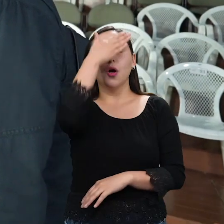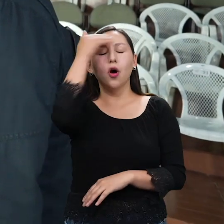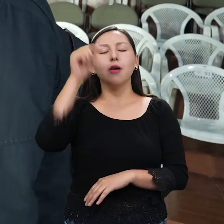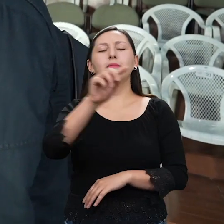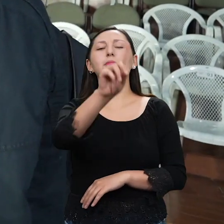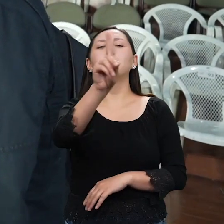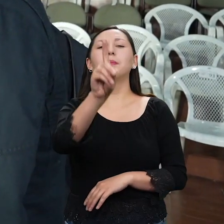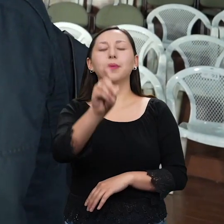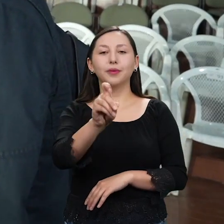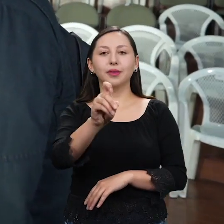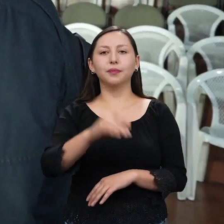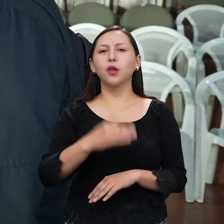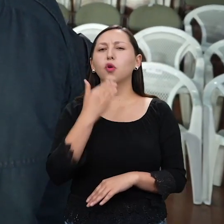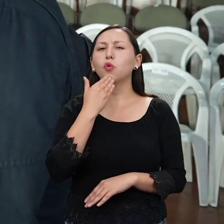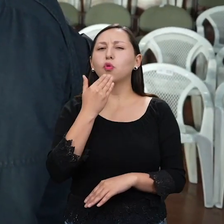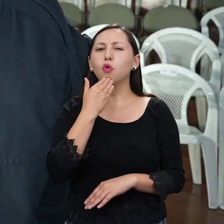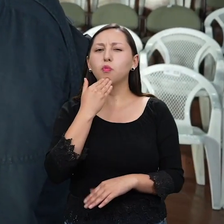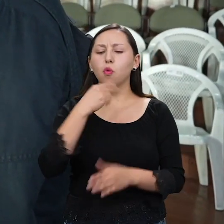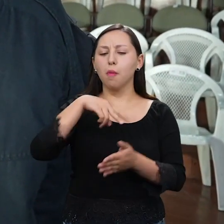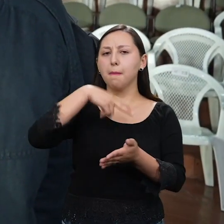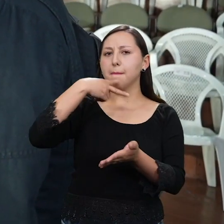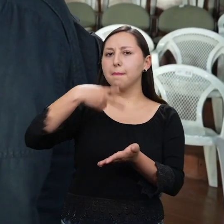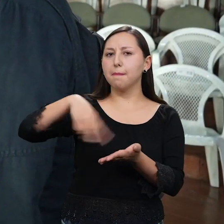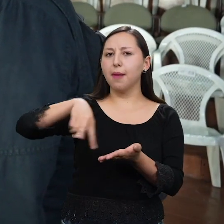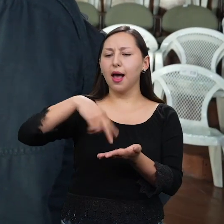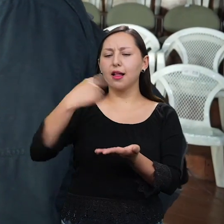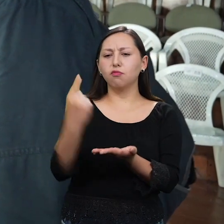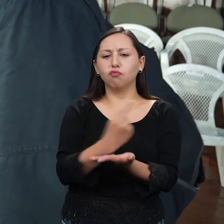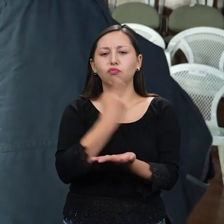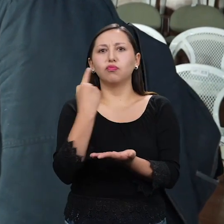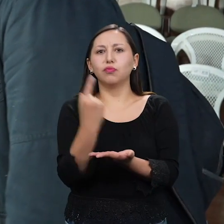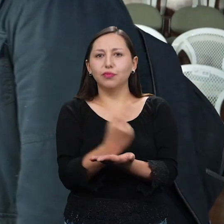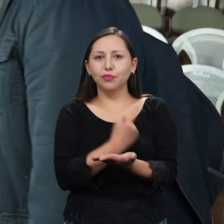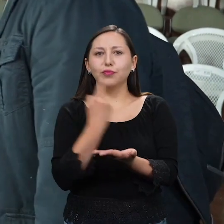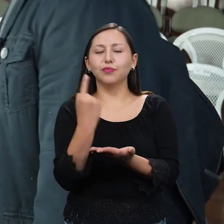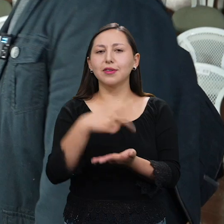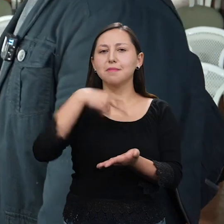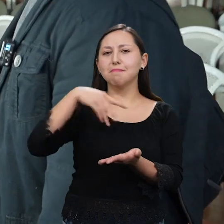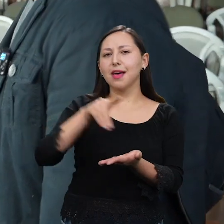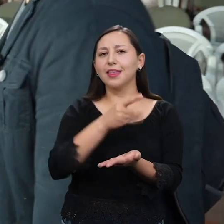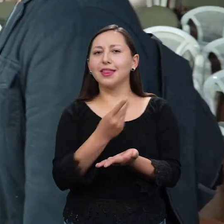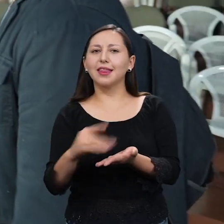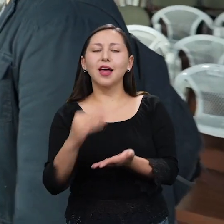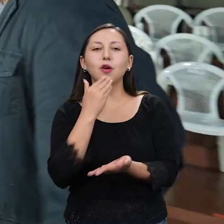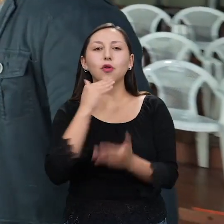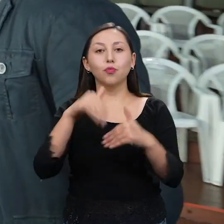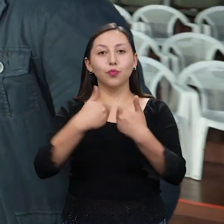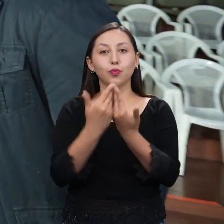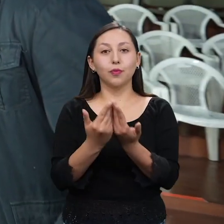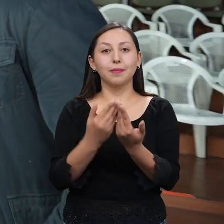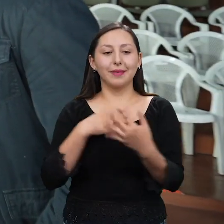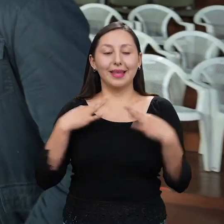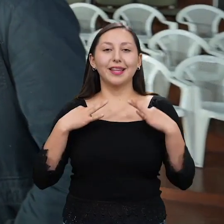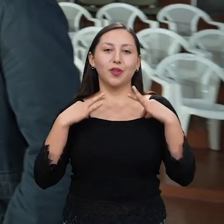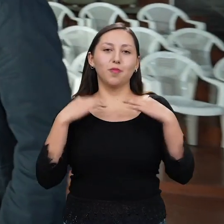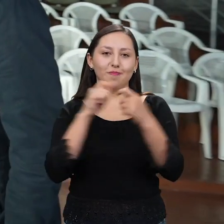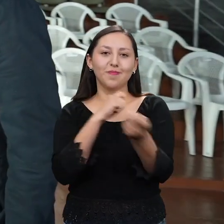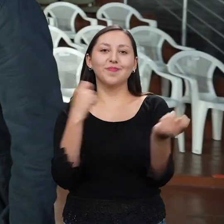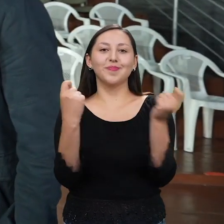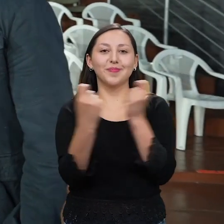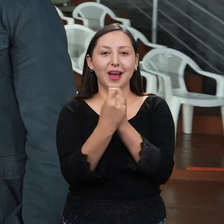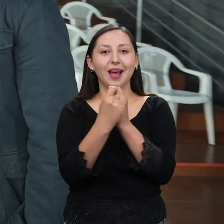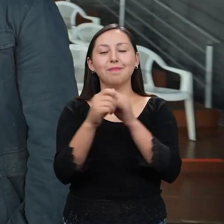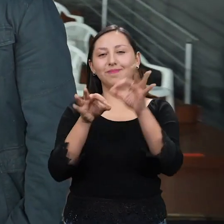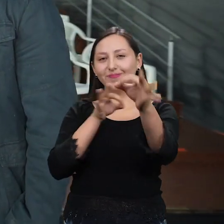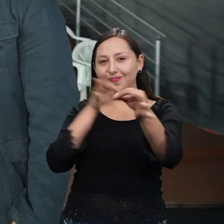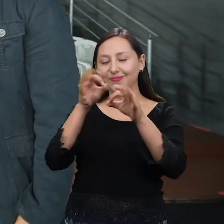pregunta para ti. ¿Cómo hacen los bailarines para girar? Bueno, te puedo enseñar, pero primero me tengo que cambiar. Si me dejas,